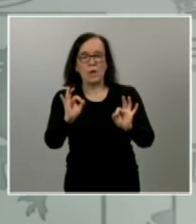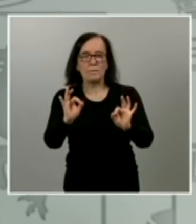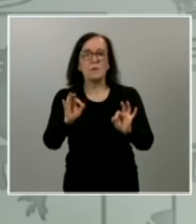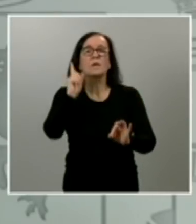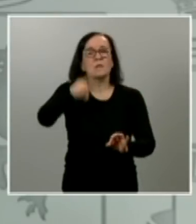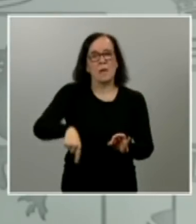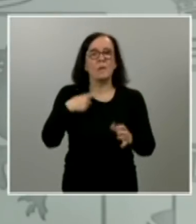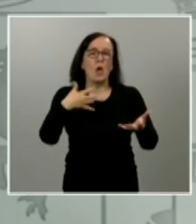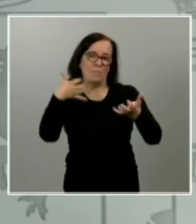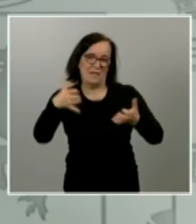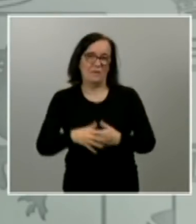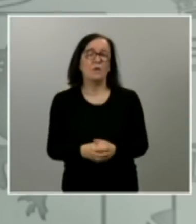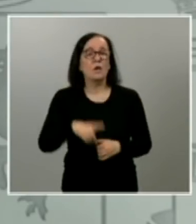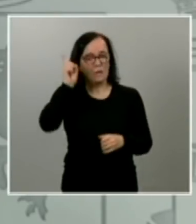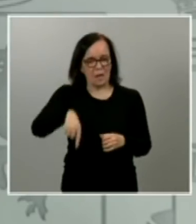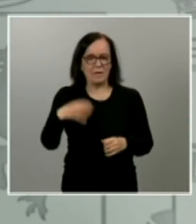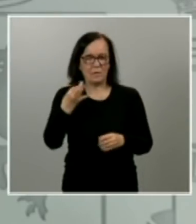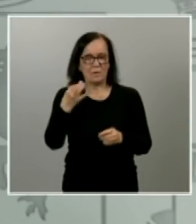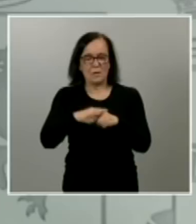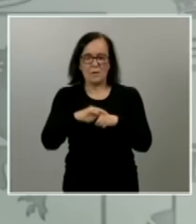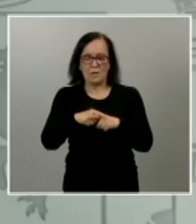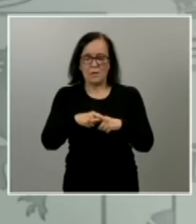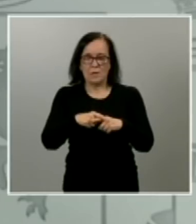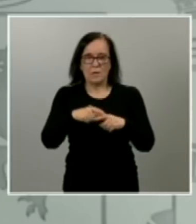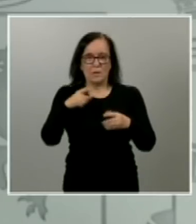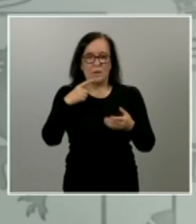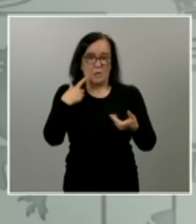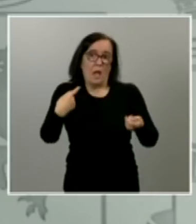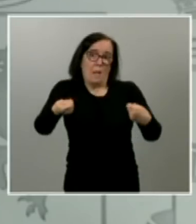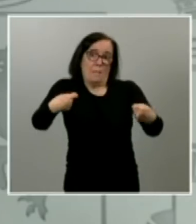beneficio también tenemos que hacer una lectura en el ámbito del mercado de trabajo